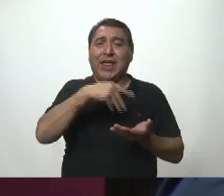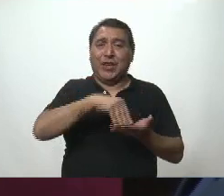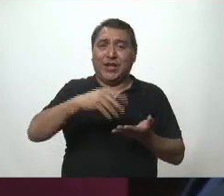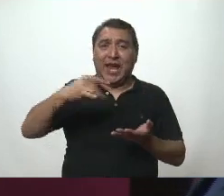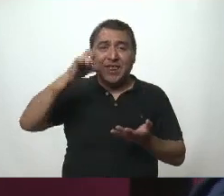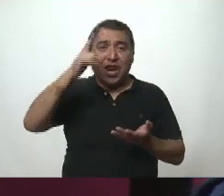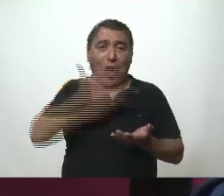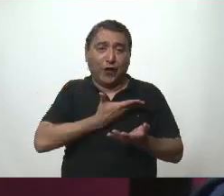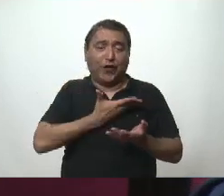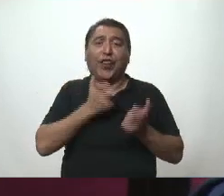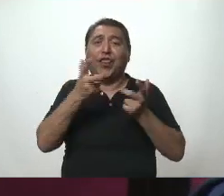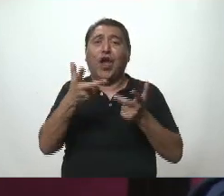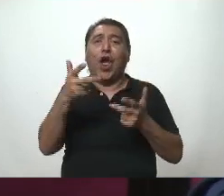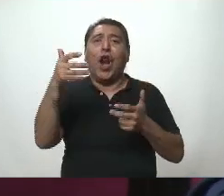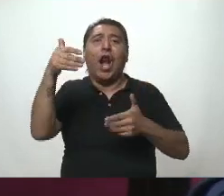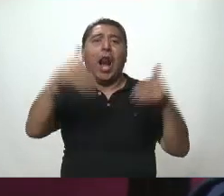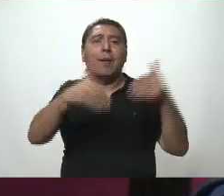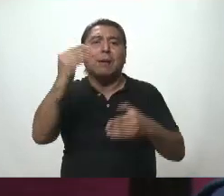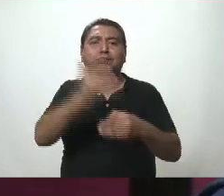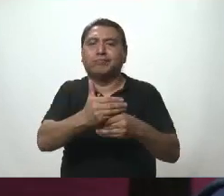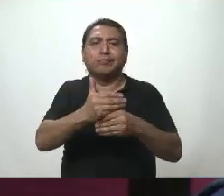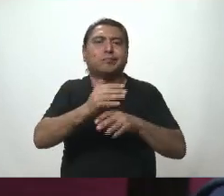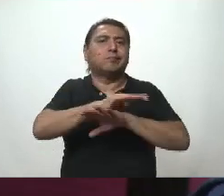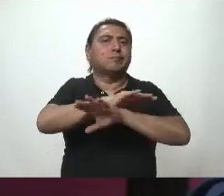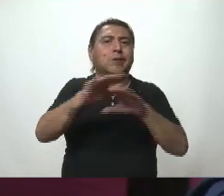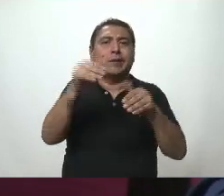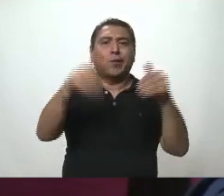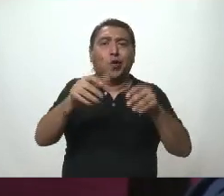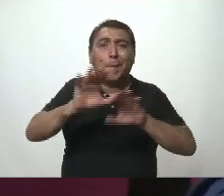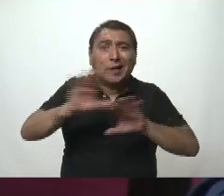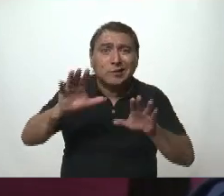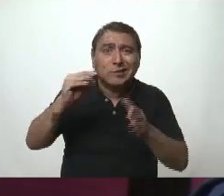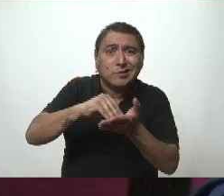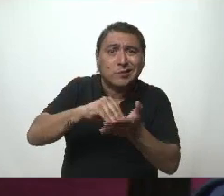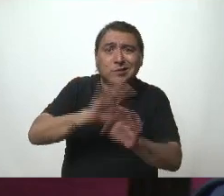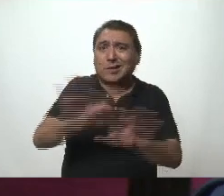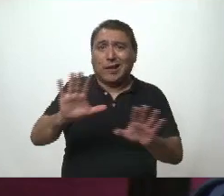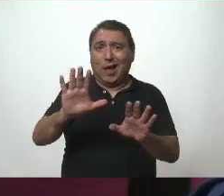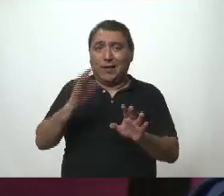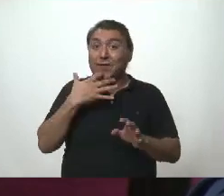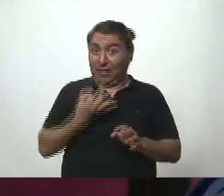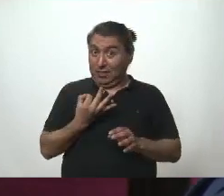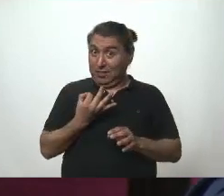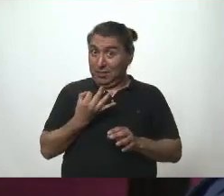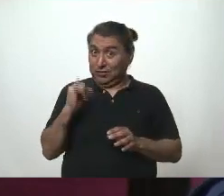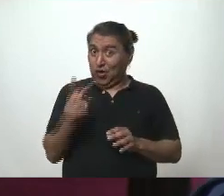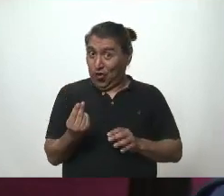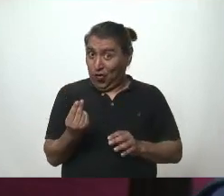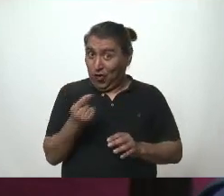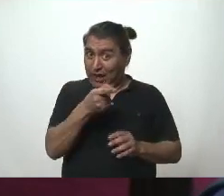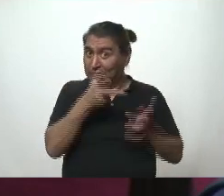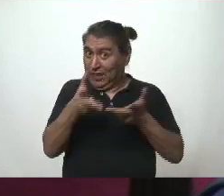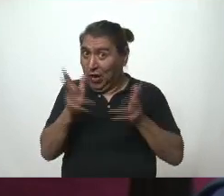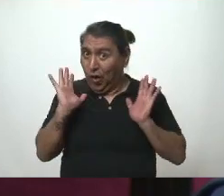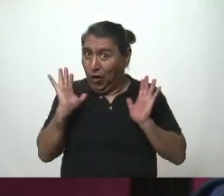que cuando se cerró la votación no se puede aceptar más ningún voto, ¿verdad? O sea, eso fue lo que dijo